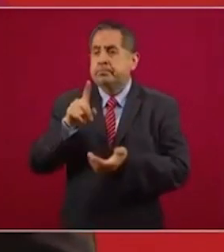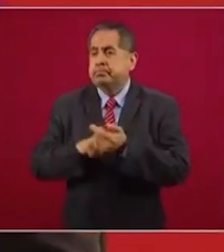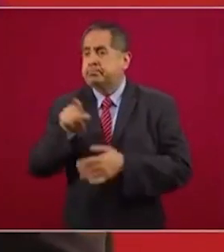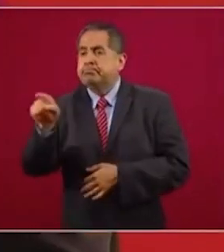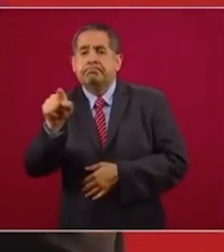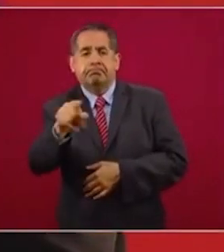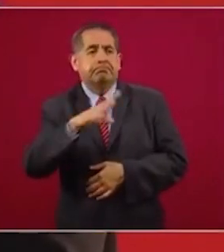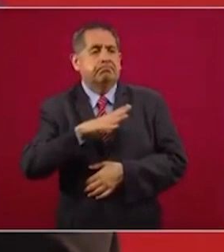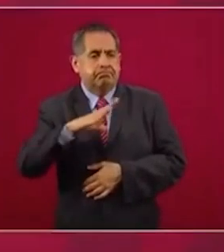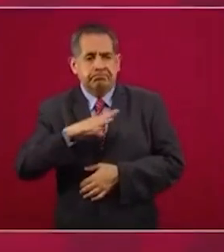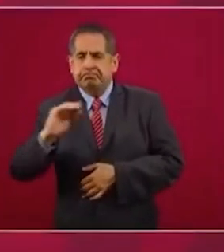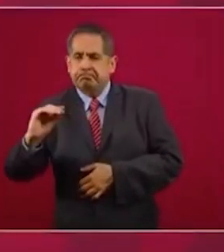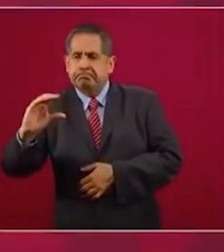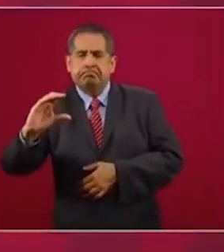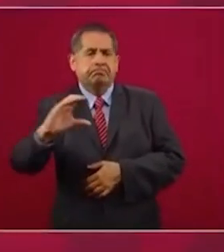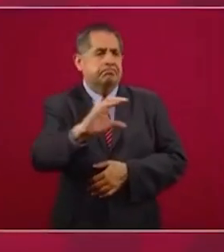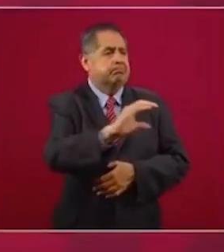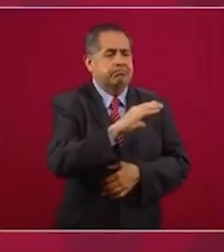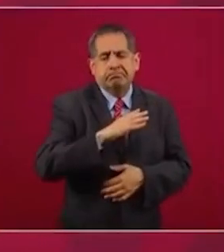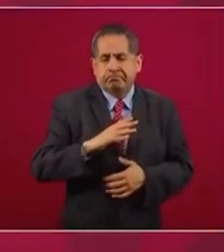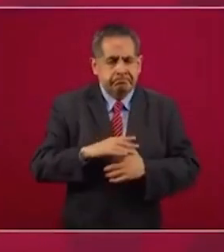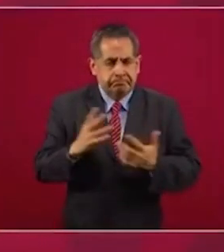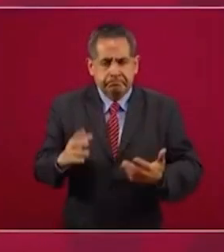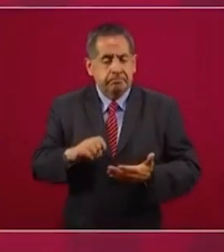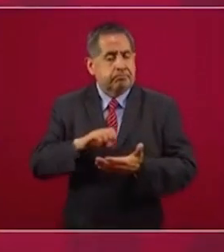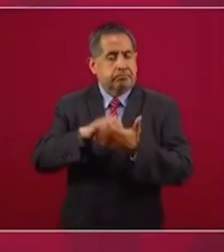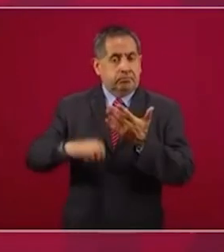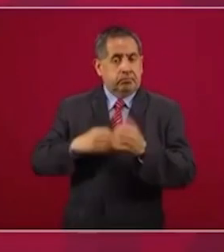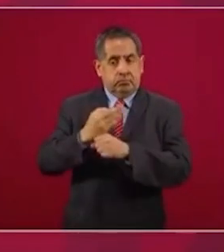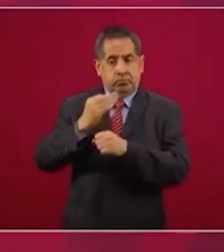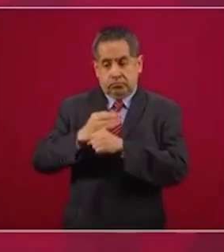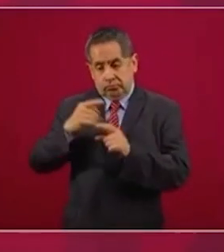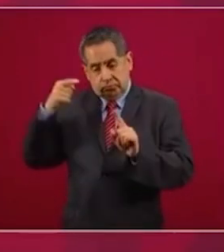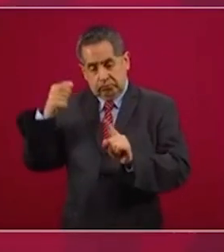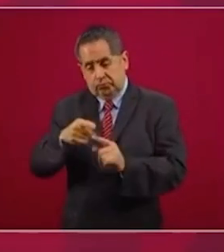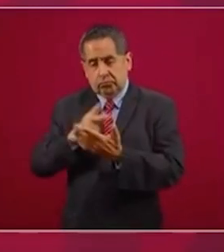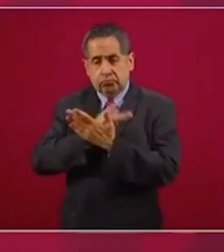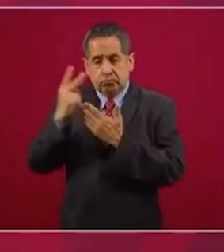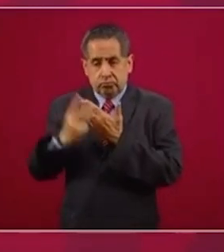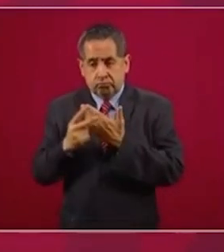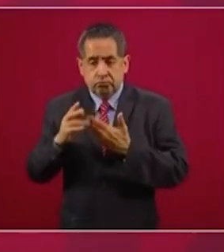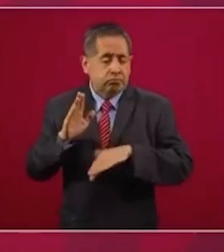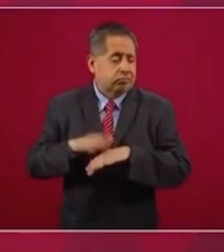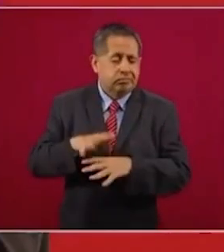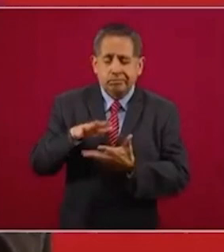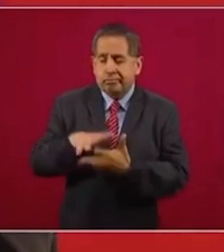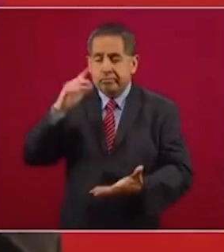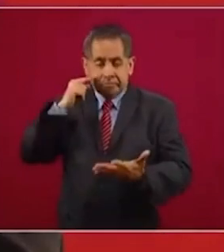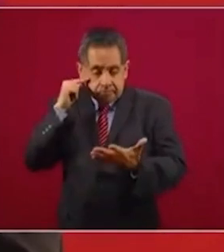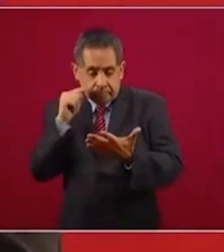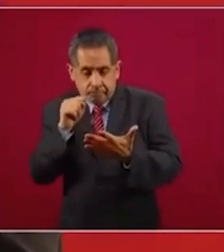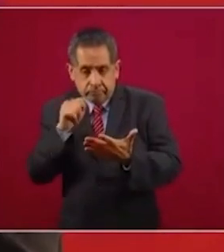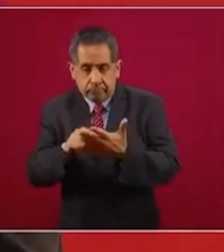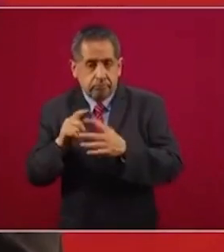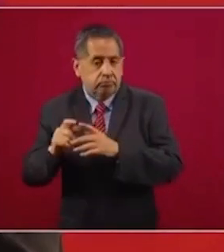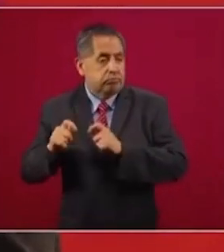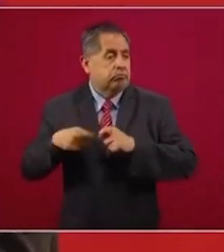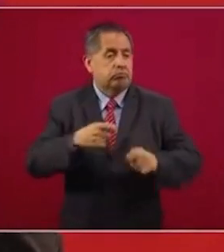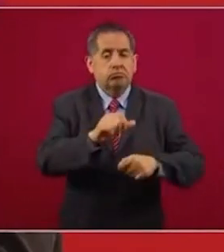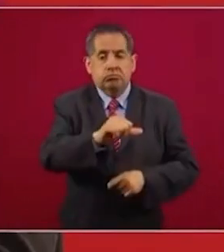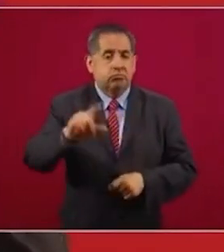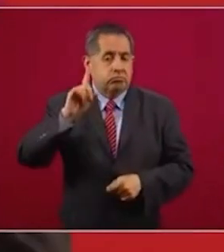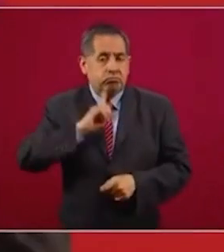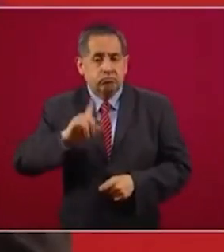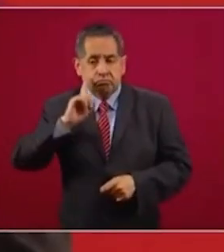importante en este momento son los programas prioritarios, donde vemos que la mayoría de los recursos van para mujeres,